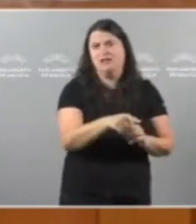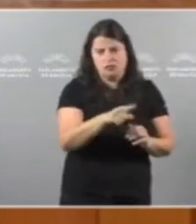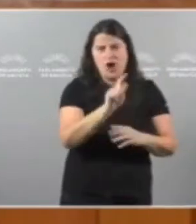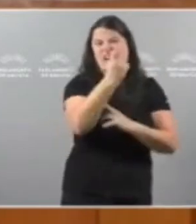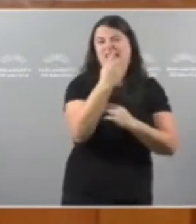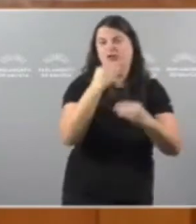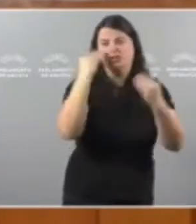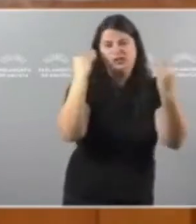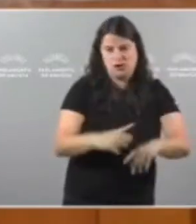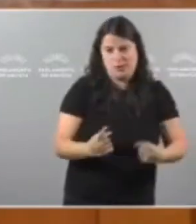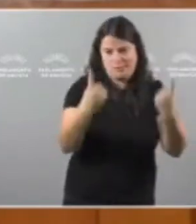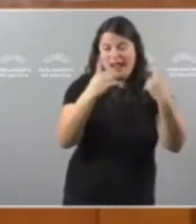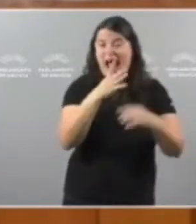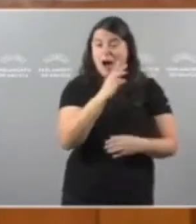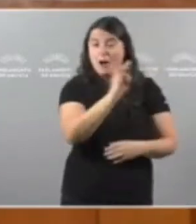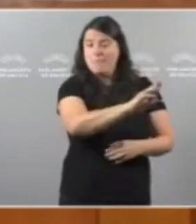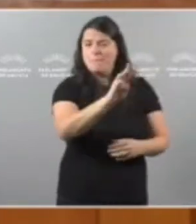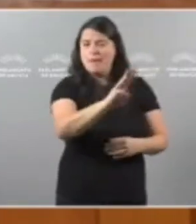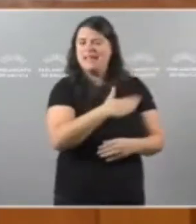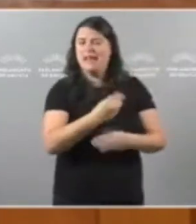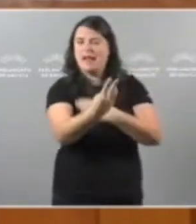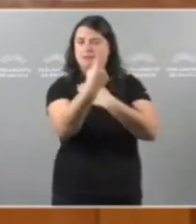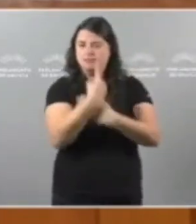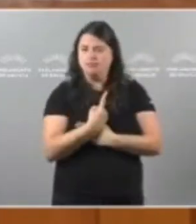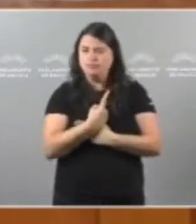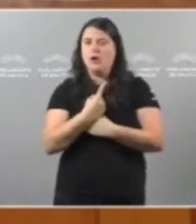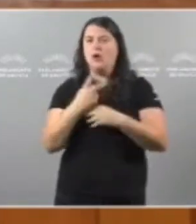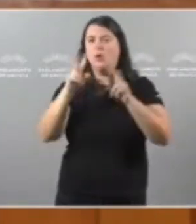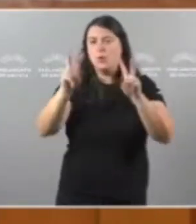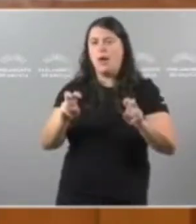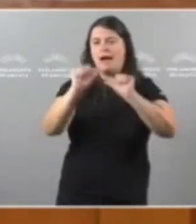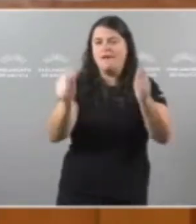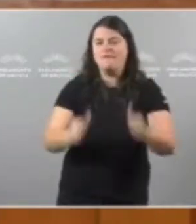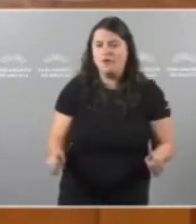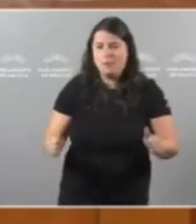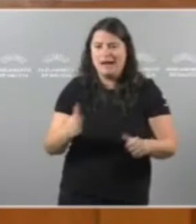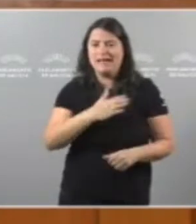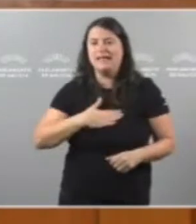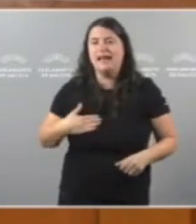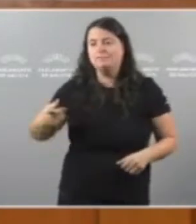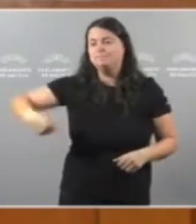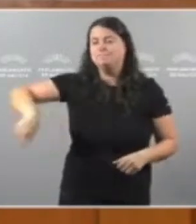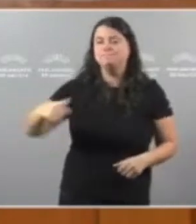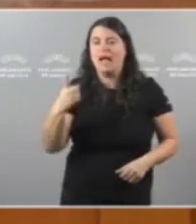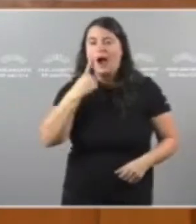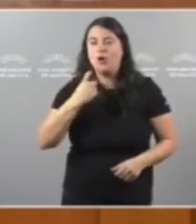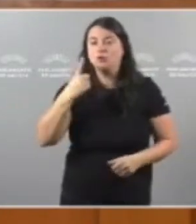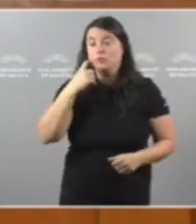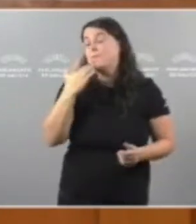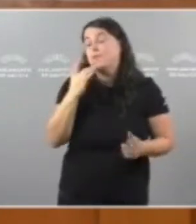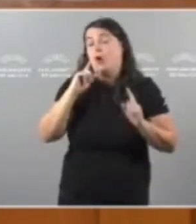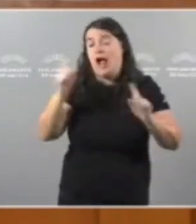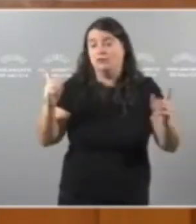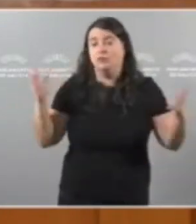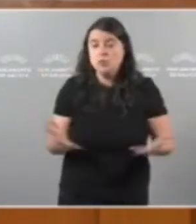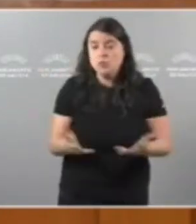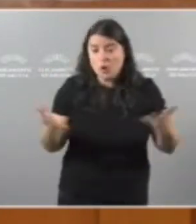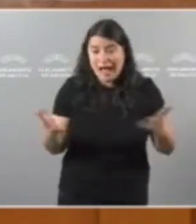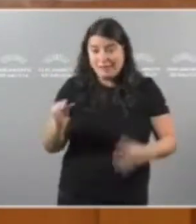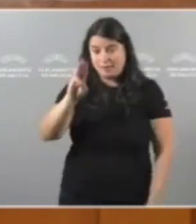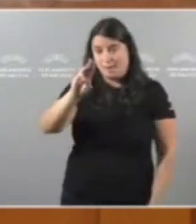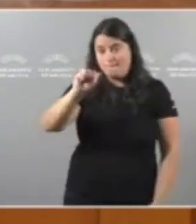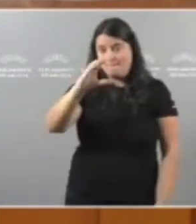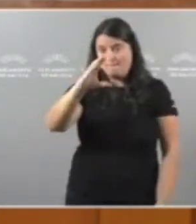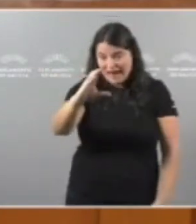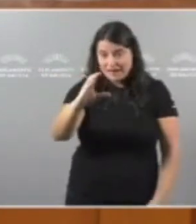Popular quere impoñernos unha nova modalidade Quere que nos acostumbremos a que nas urxencias, nos PACs Non